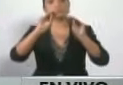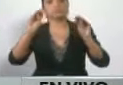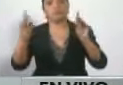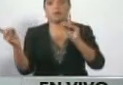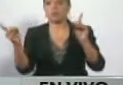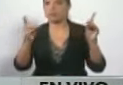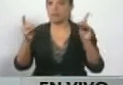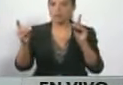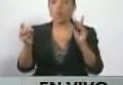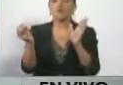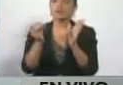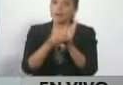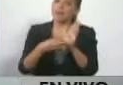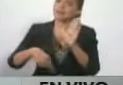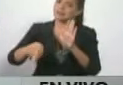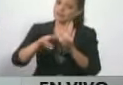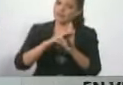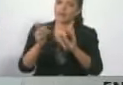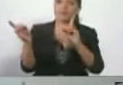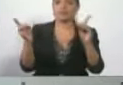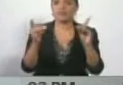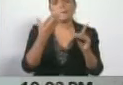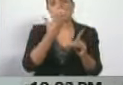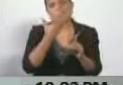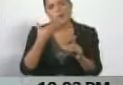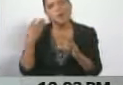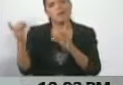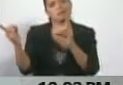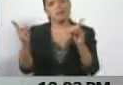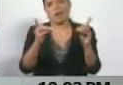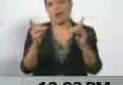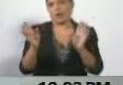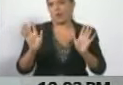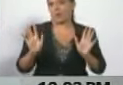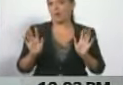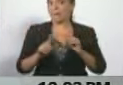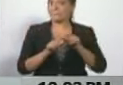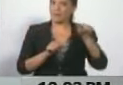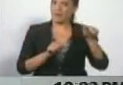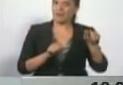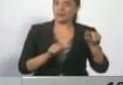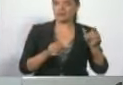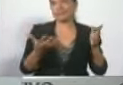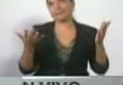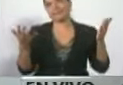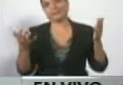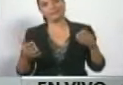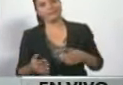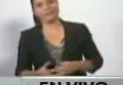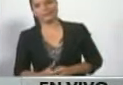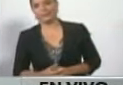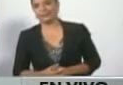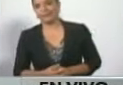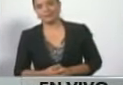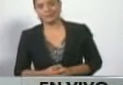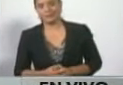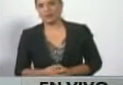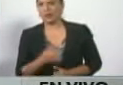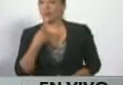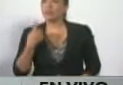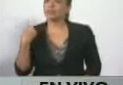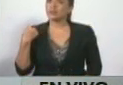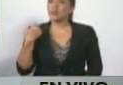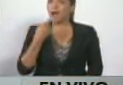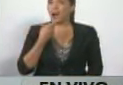por eso es que ratifico mi convocatoria al diálogo. Pero con esta gente no tiene palabras. Lo que nos decía en estos días alguien